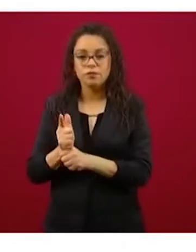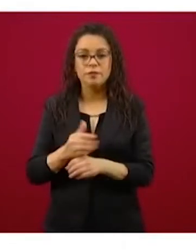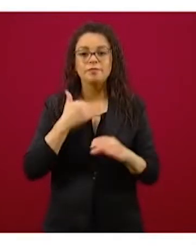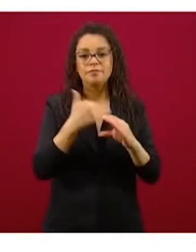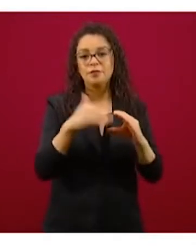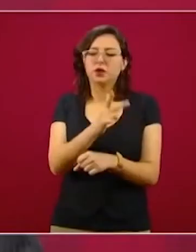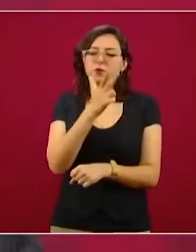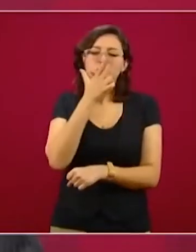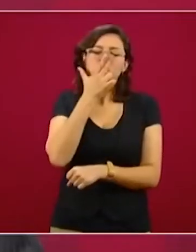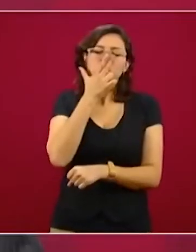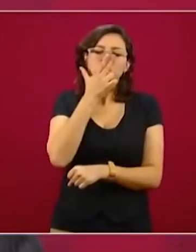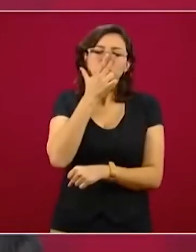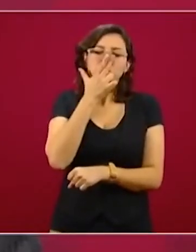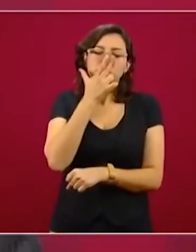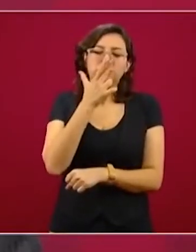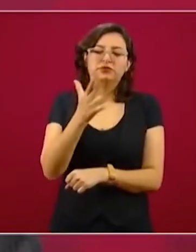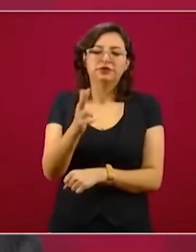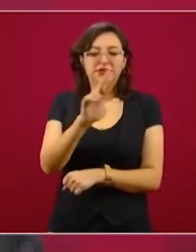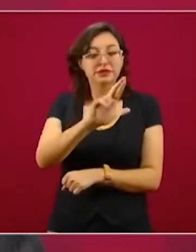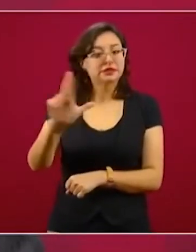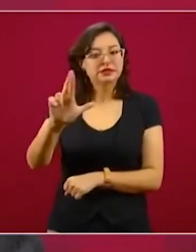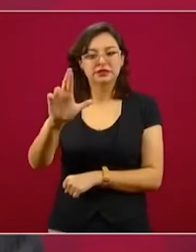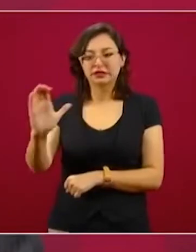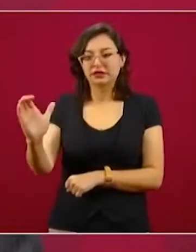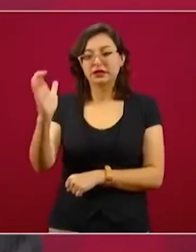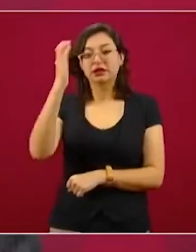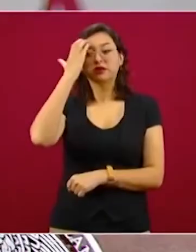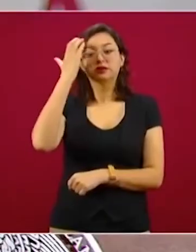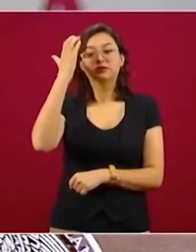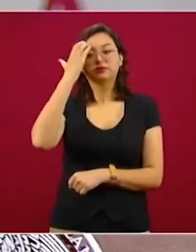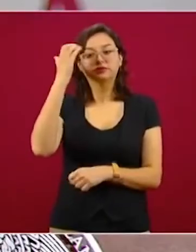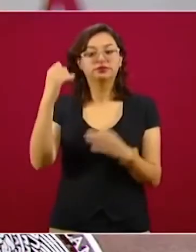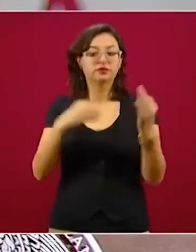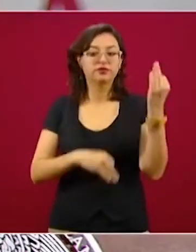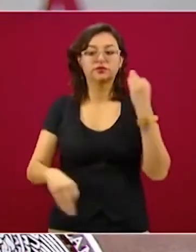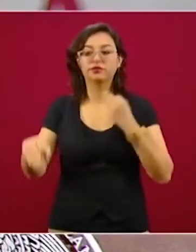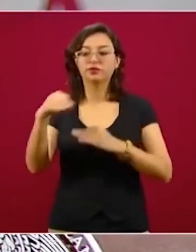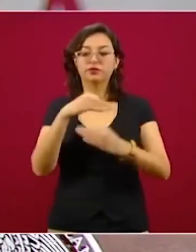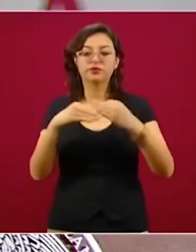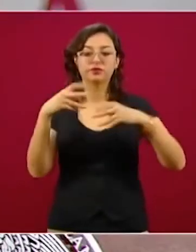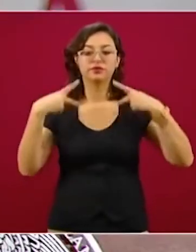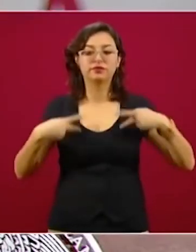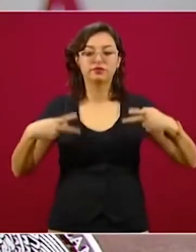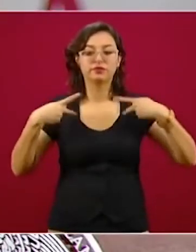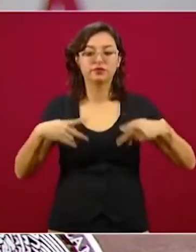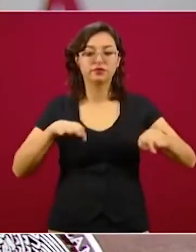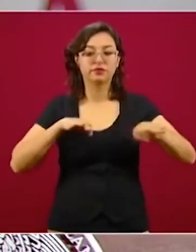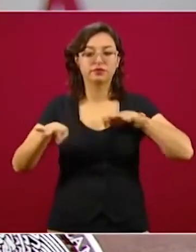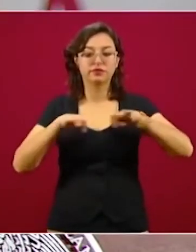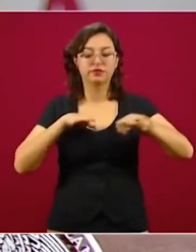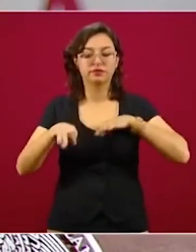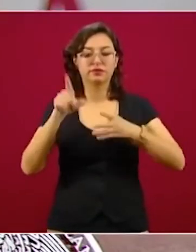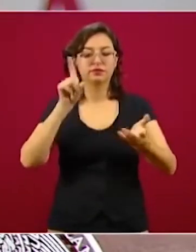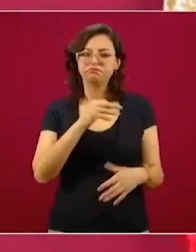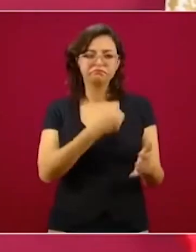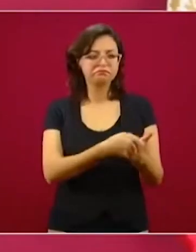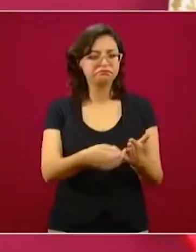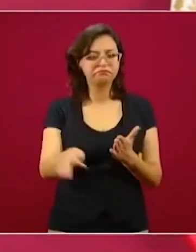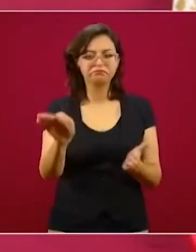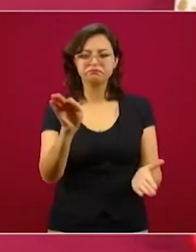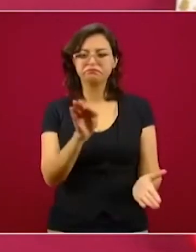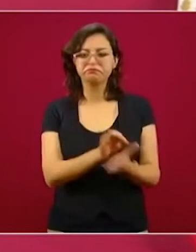el 7 por ciento. El presidente adelantó que se está dialogando para hacer un reconocimiento especial a los profesionales del sector salud.